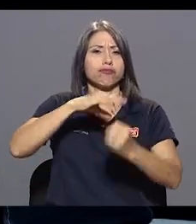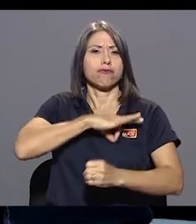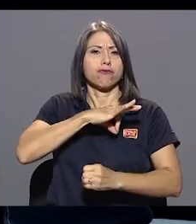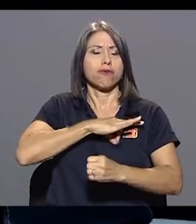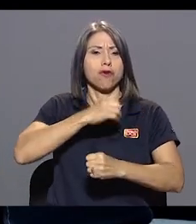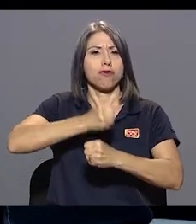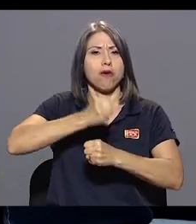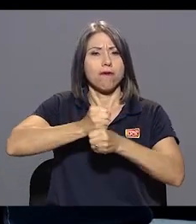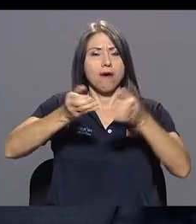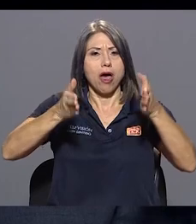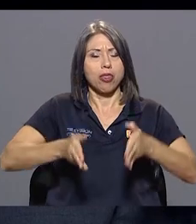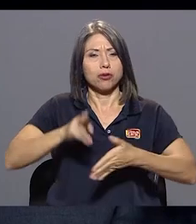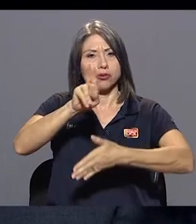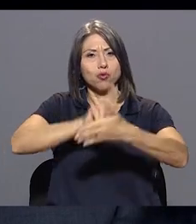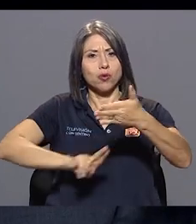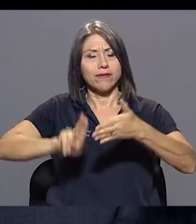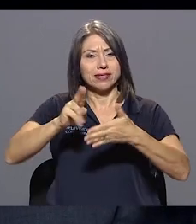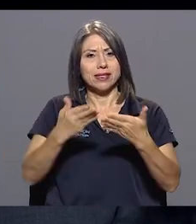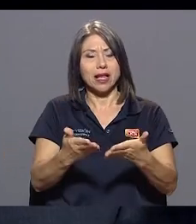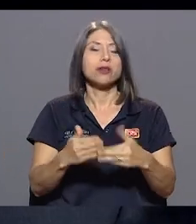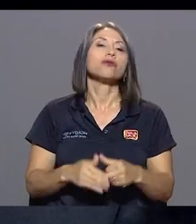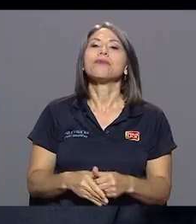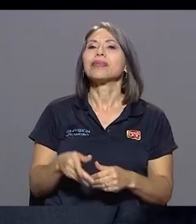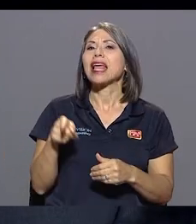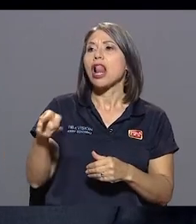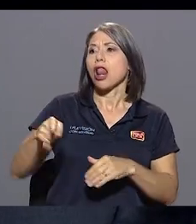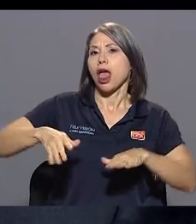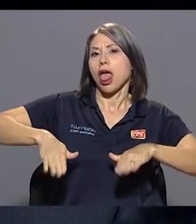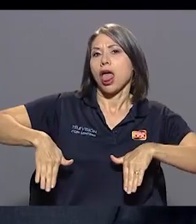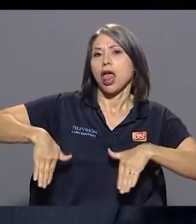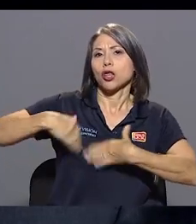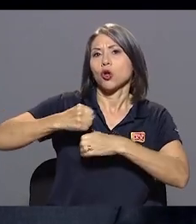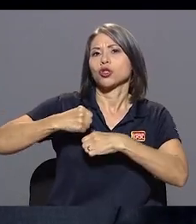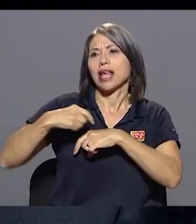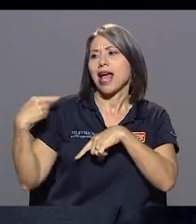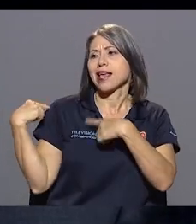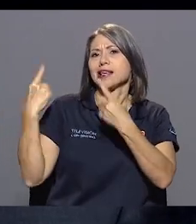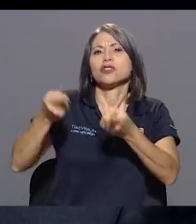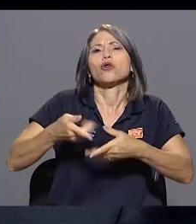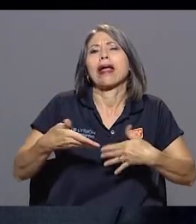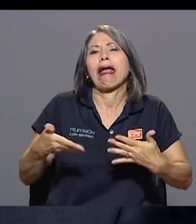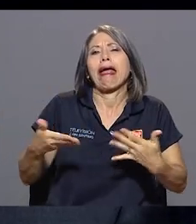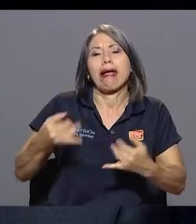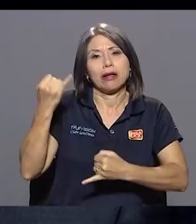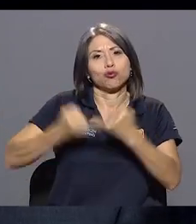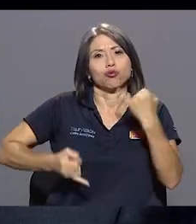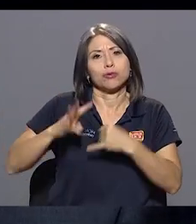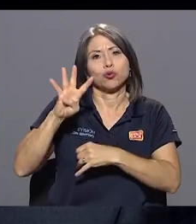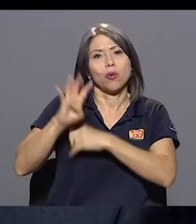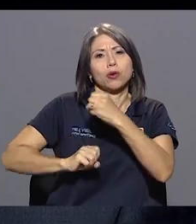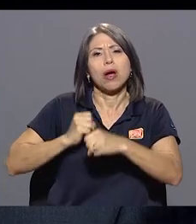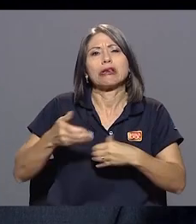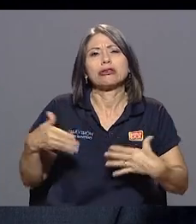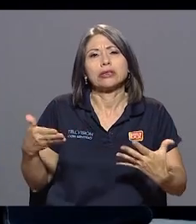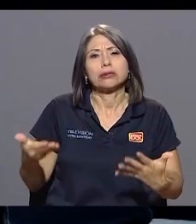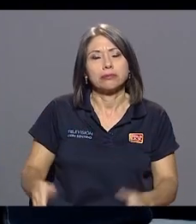universitarias. Don César, ¿qué es lo que no se ha hecho en este tiempo? Sobre todo en estos últimos cuatro años.